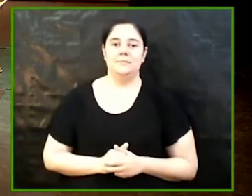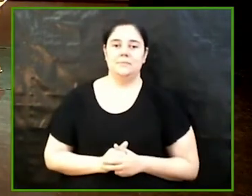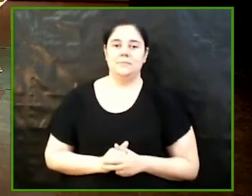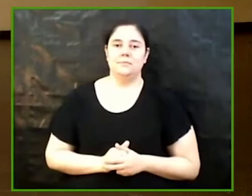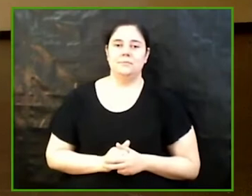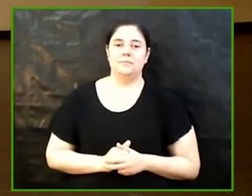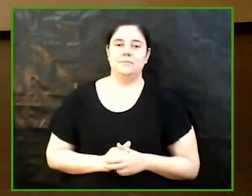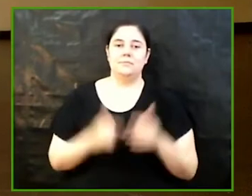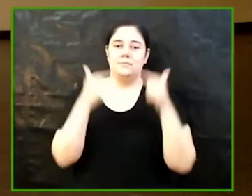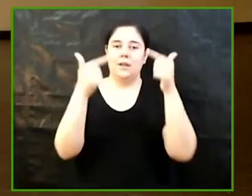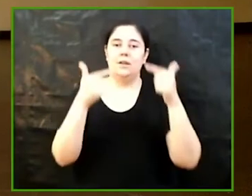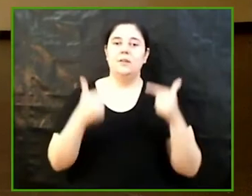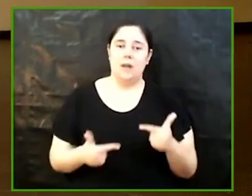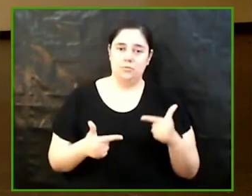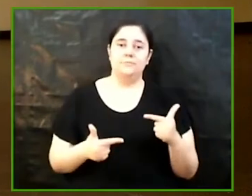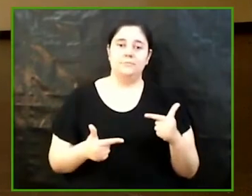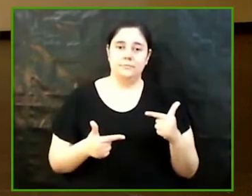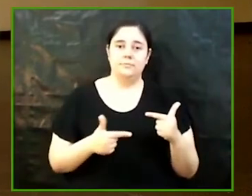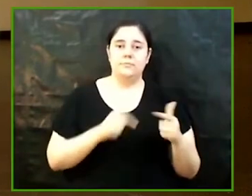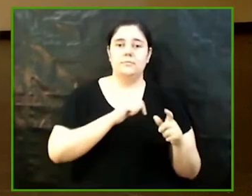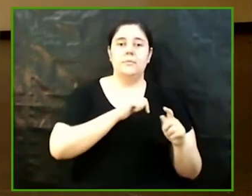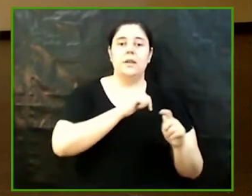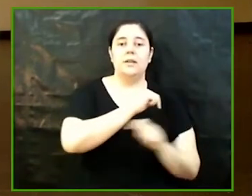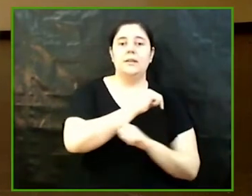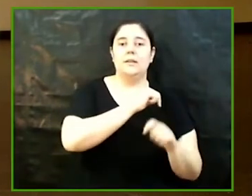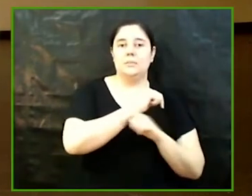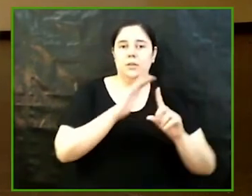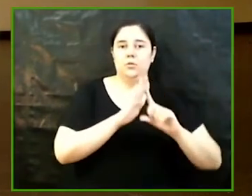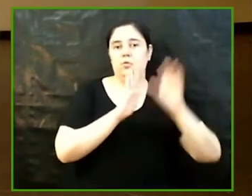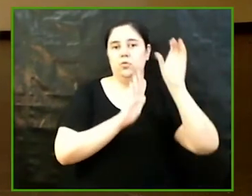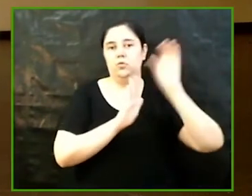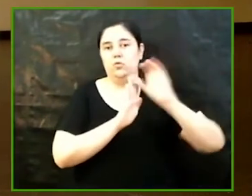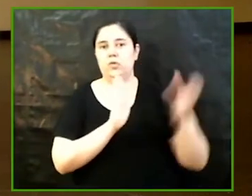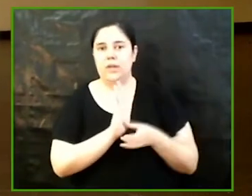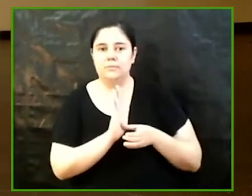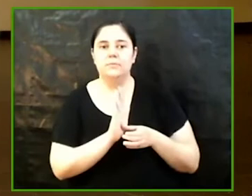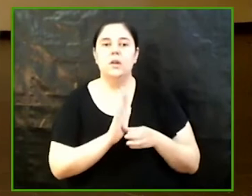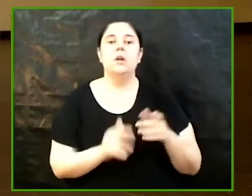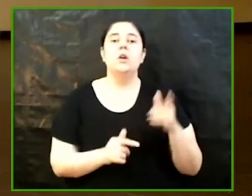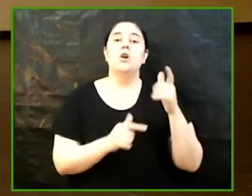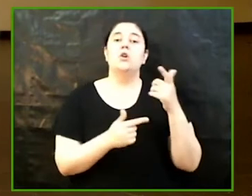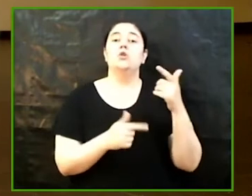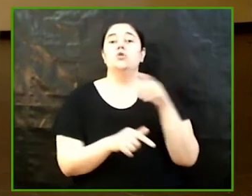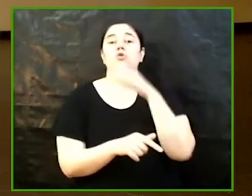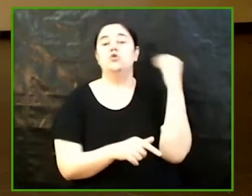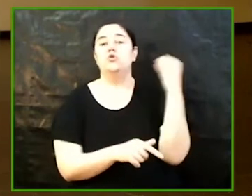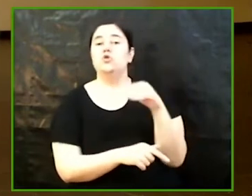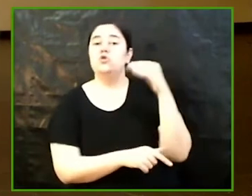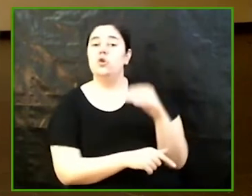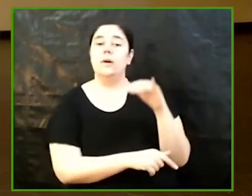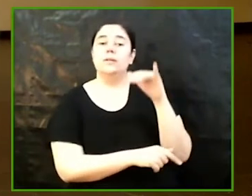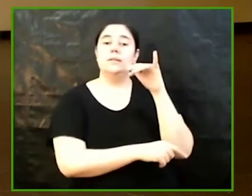con Laura Ruiz Cerrion joves y prostitución el paper de la masculinitat en el sexe de pagament